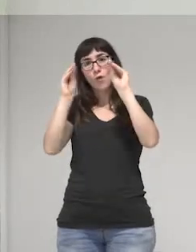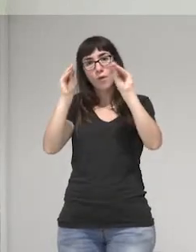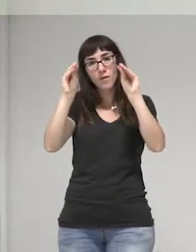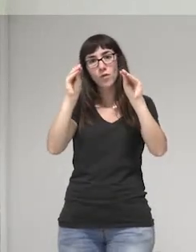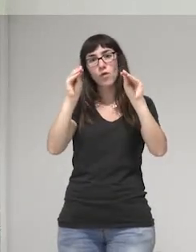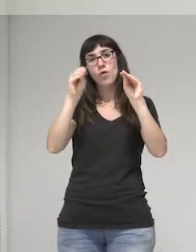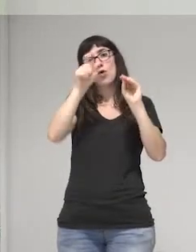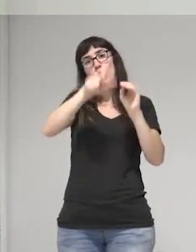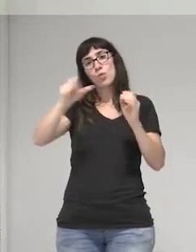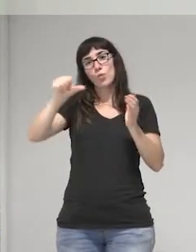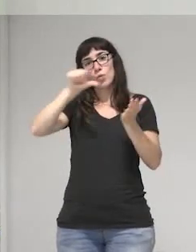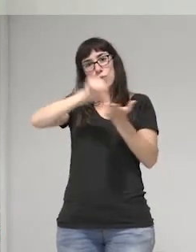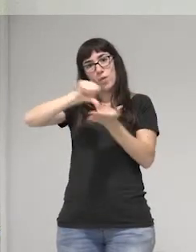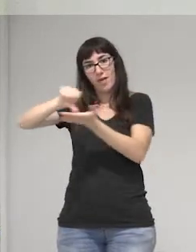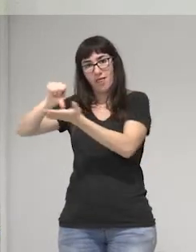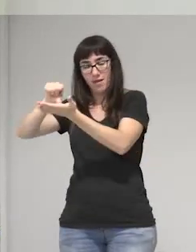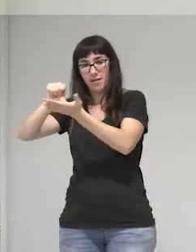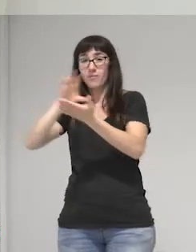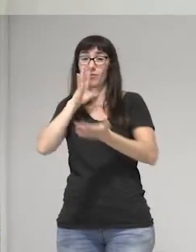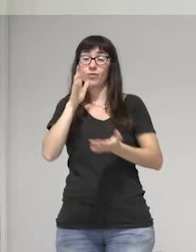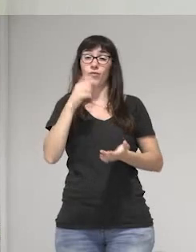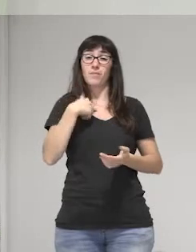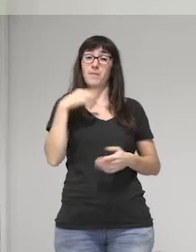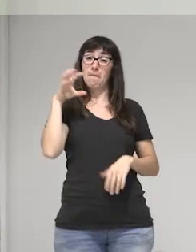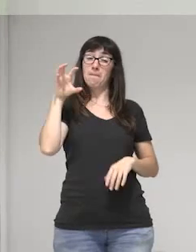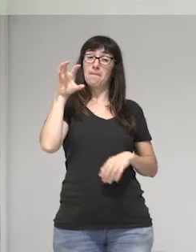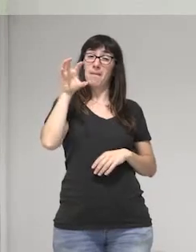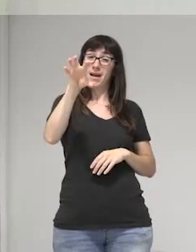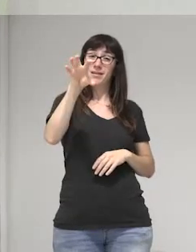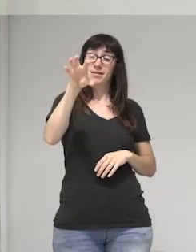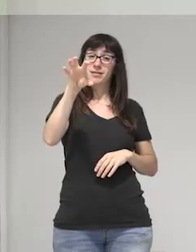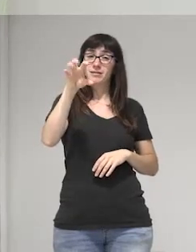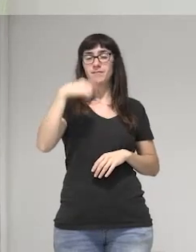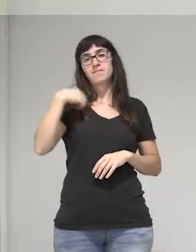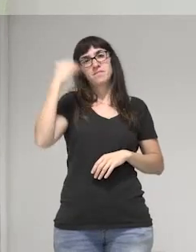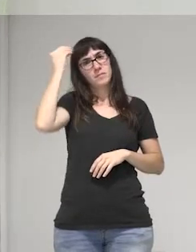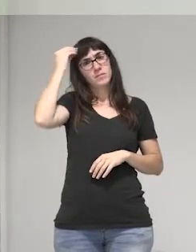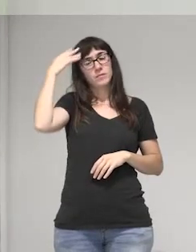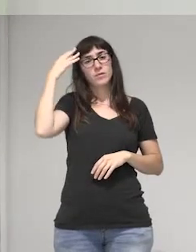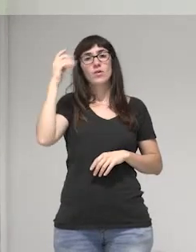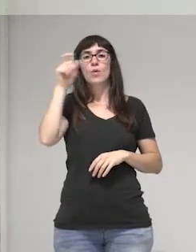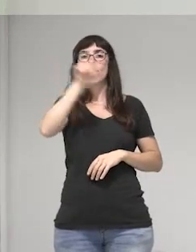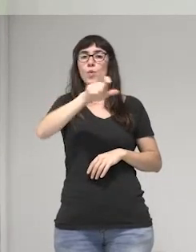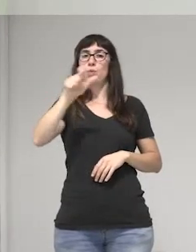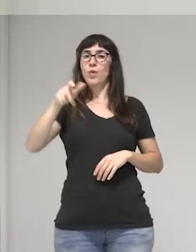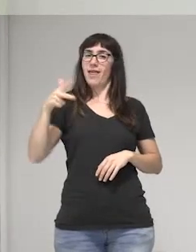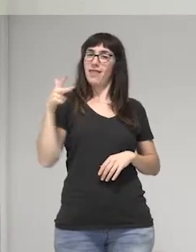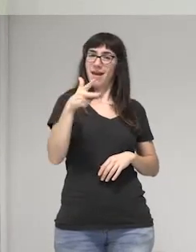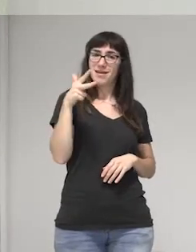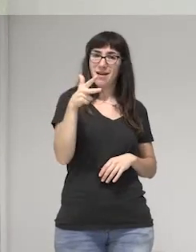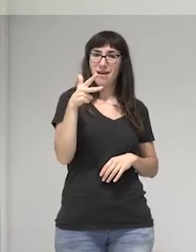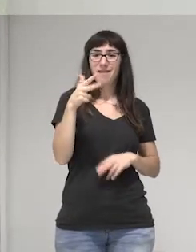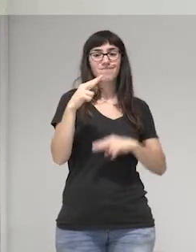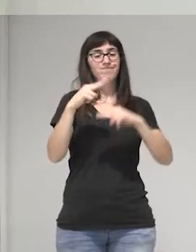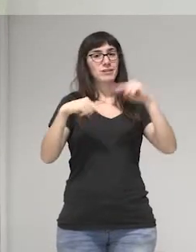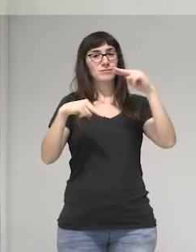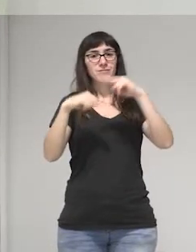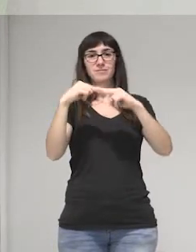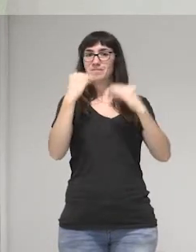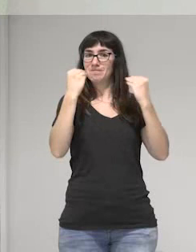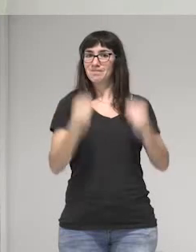ciudadanía porque somos un país que creemos que la ciudadanía no ha terminado de ser construida.